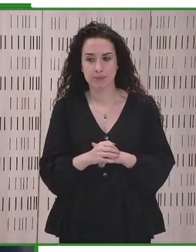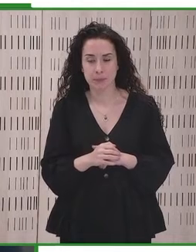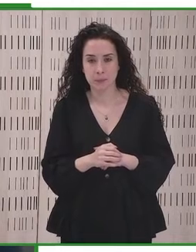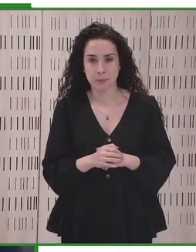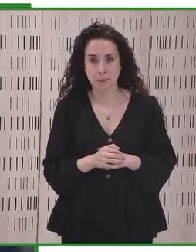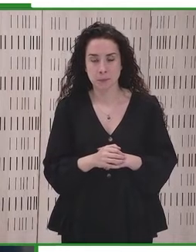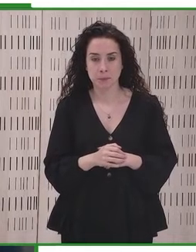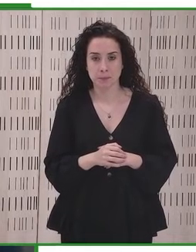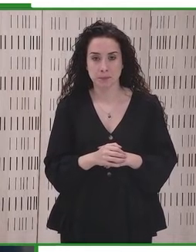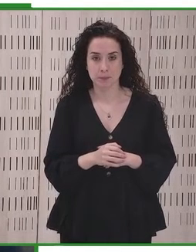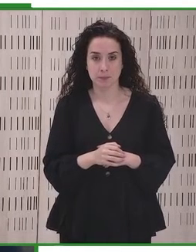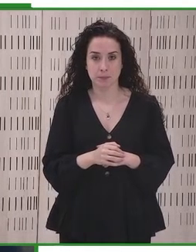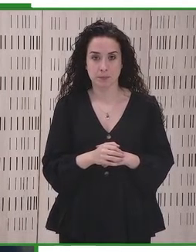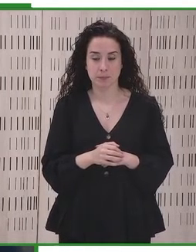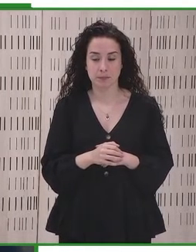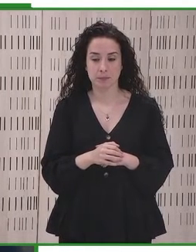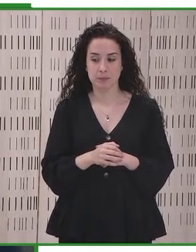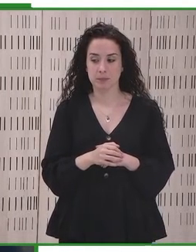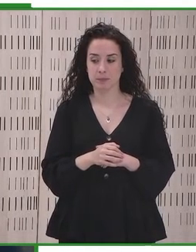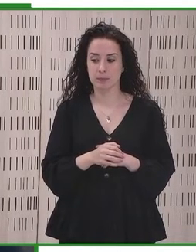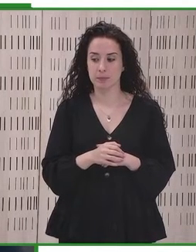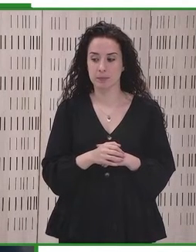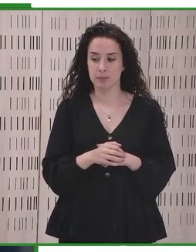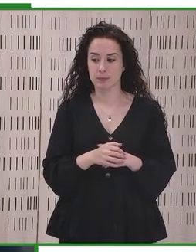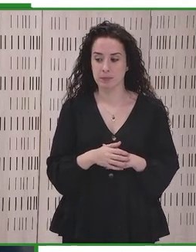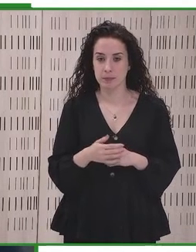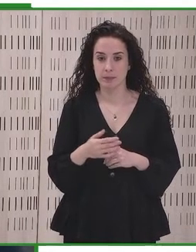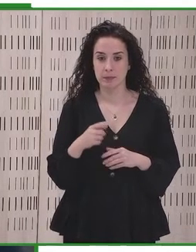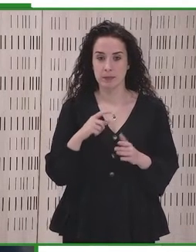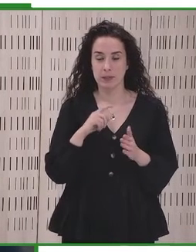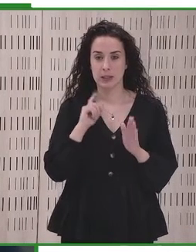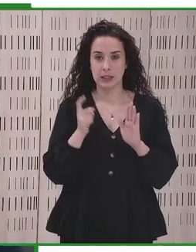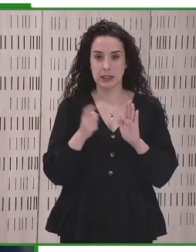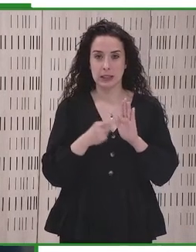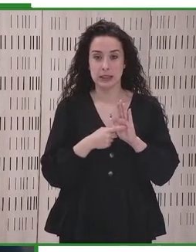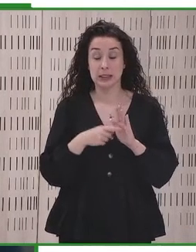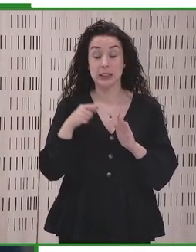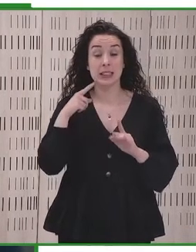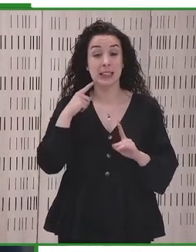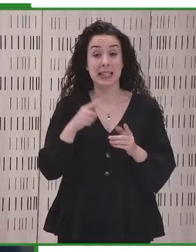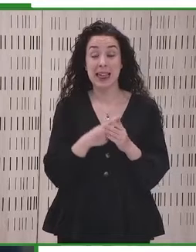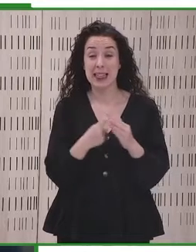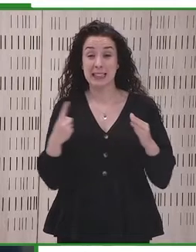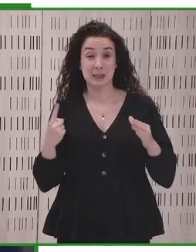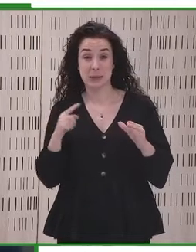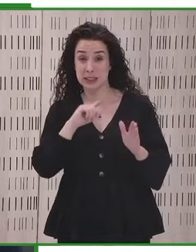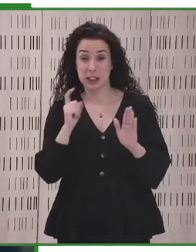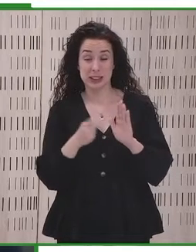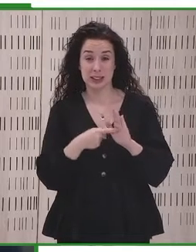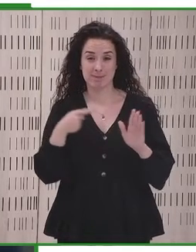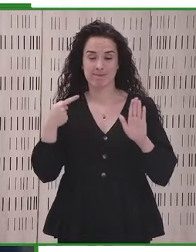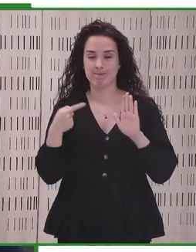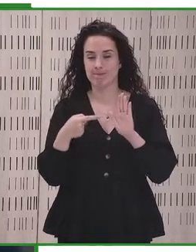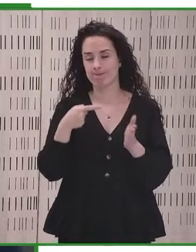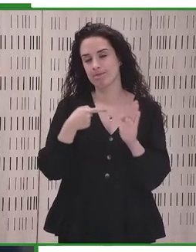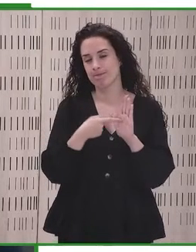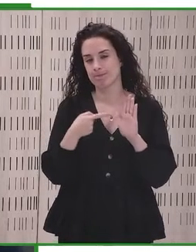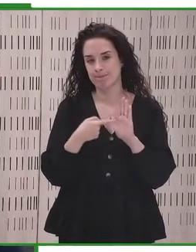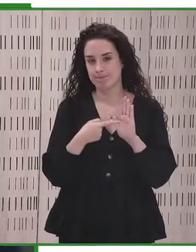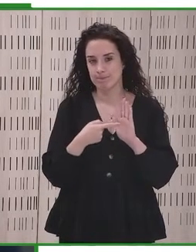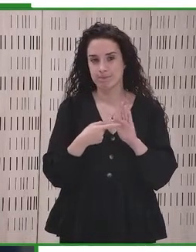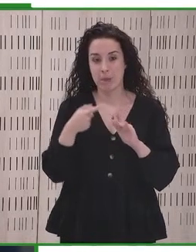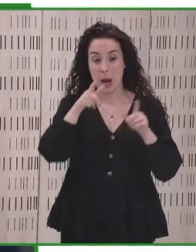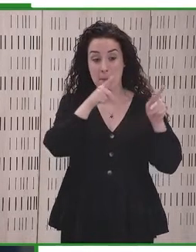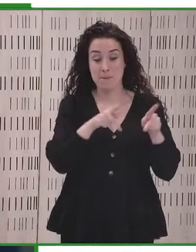propone a los países miembros que